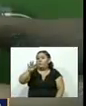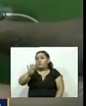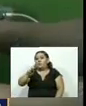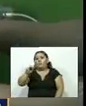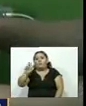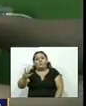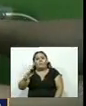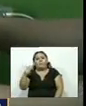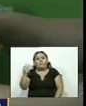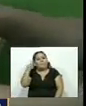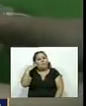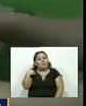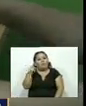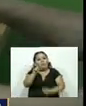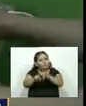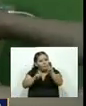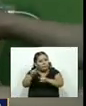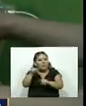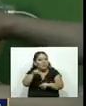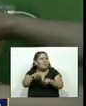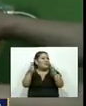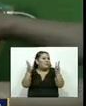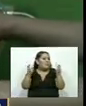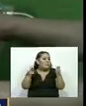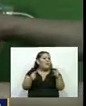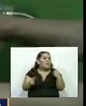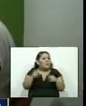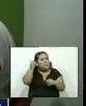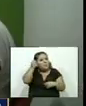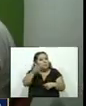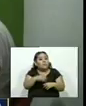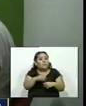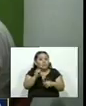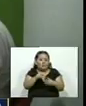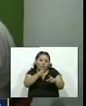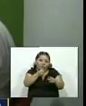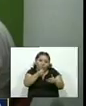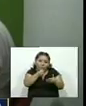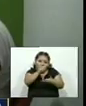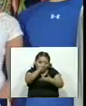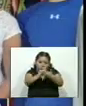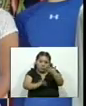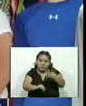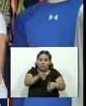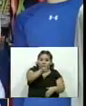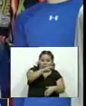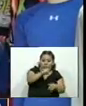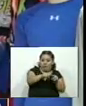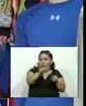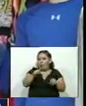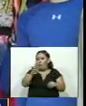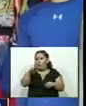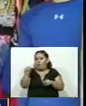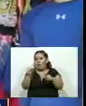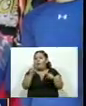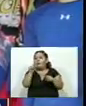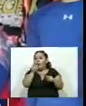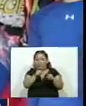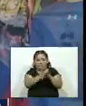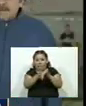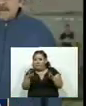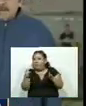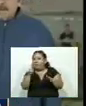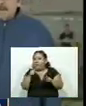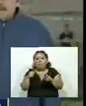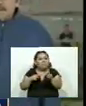nicaragüenses a nivel nacional sobre esta temática los datos mencionan que las personas entre 30 y 40 años son las más atacadas